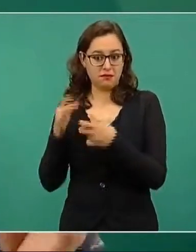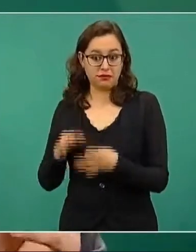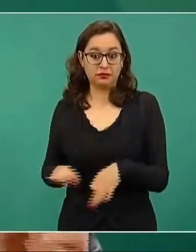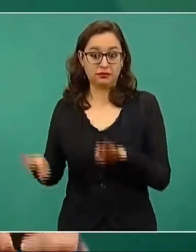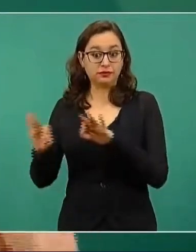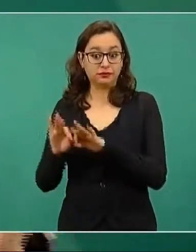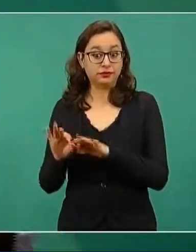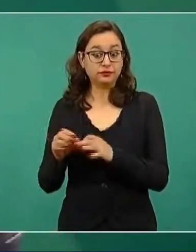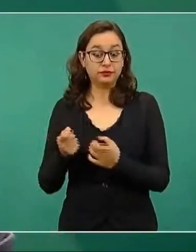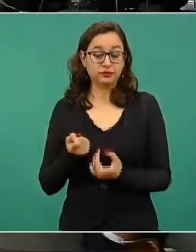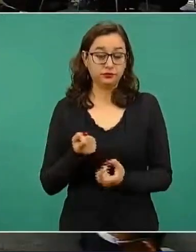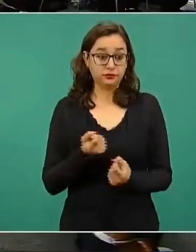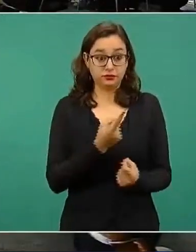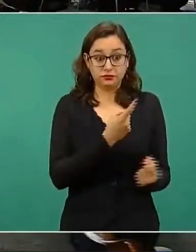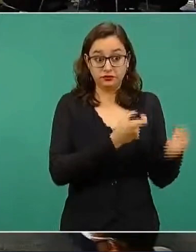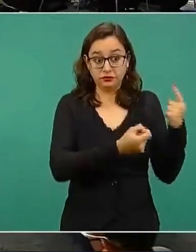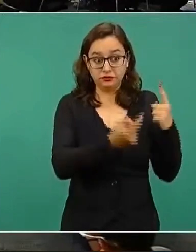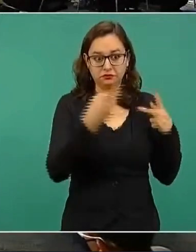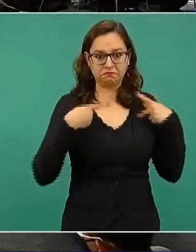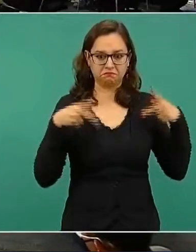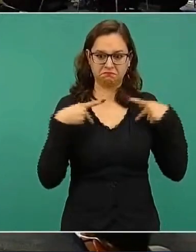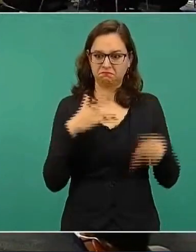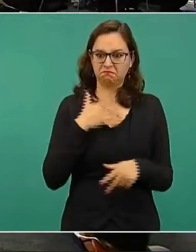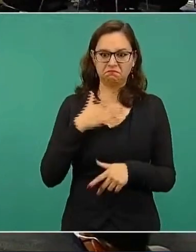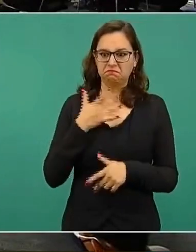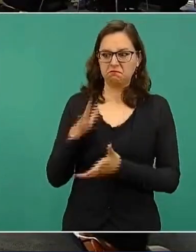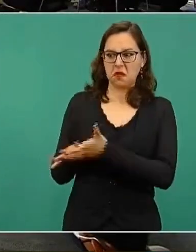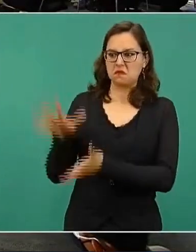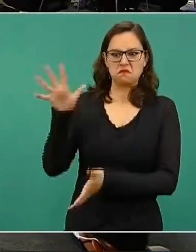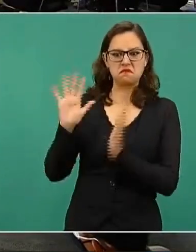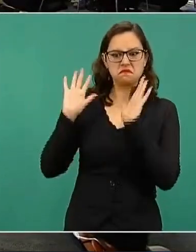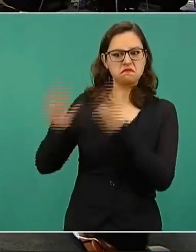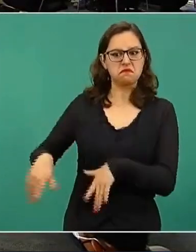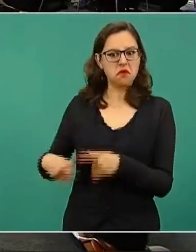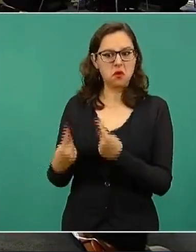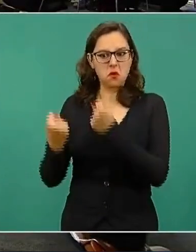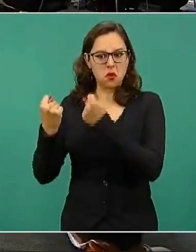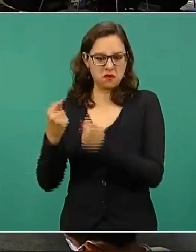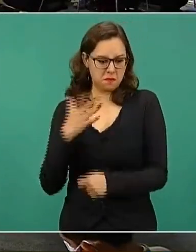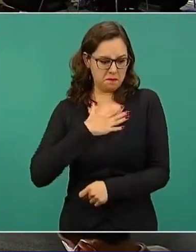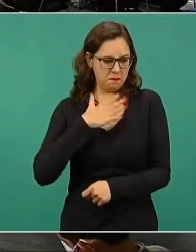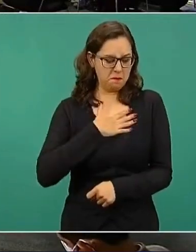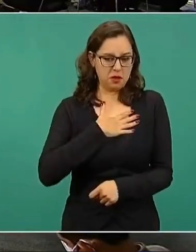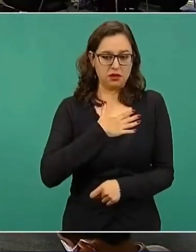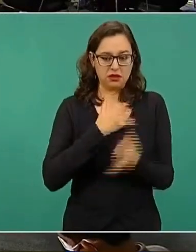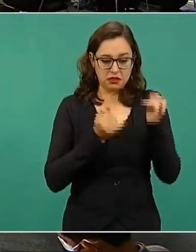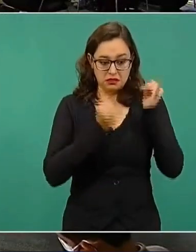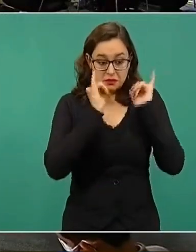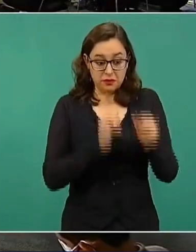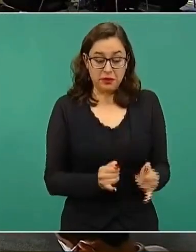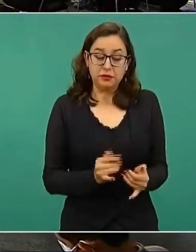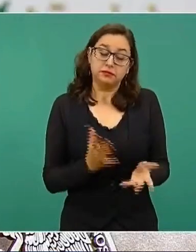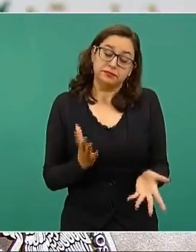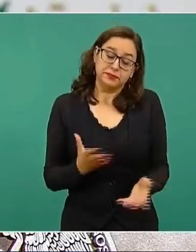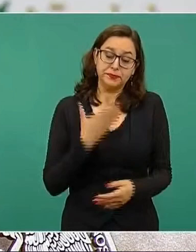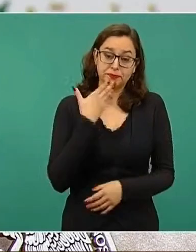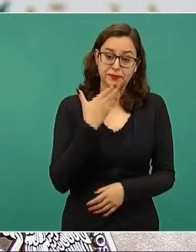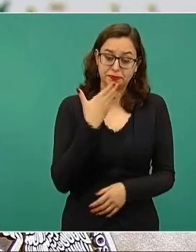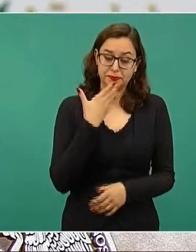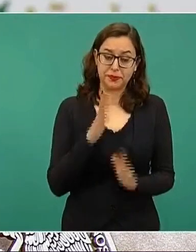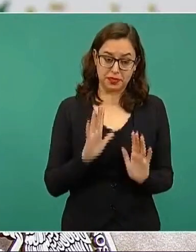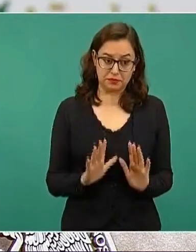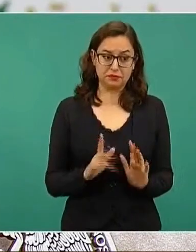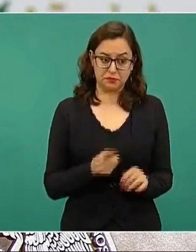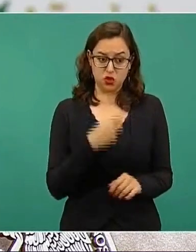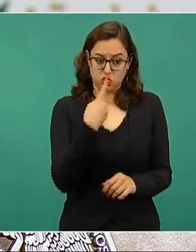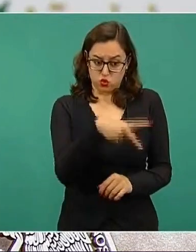una solución judicial a una preocupación individual. Insistimos, nos parece legítima la preocupación